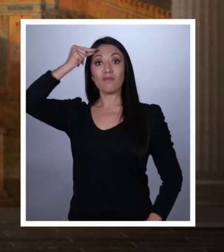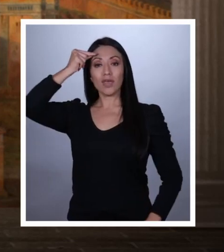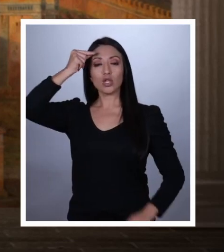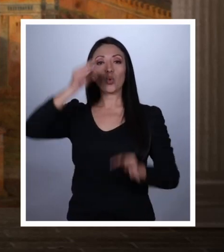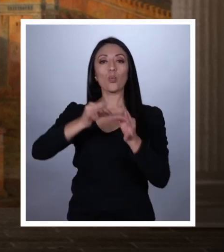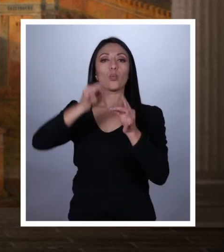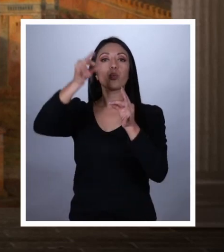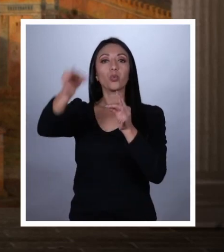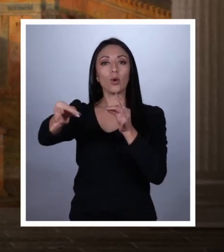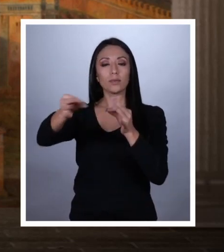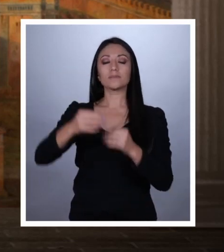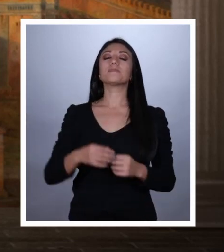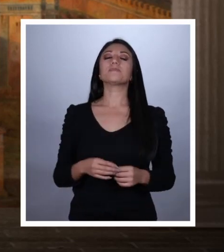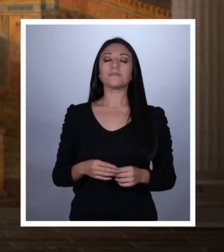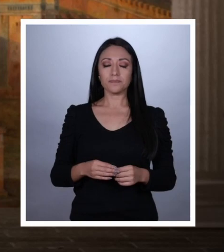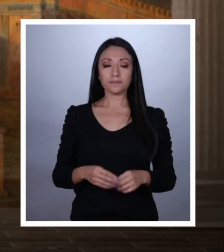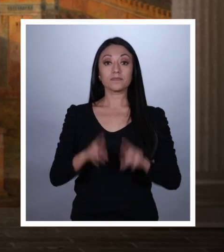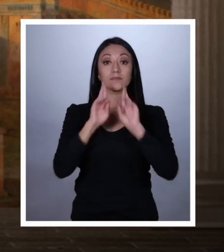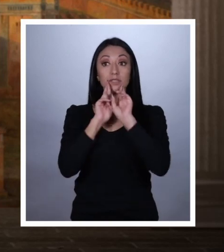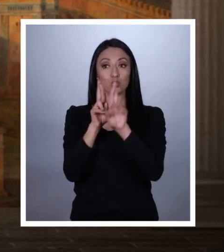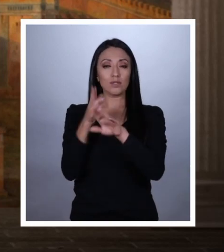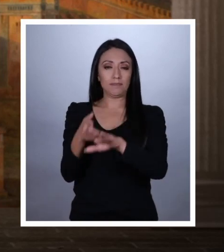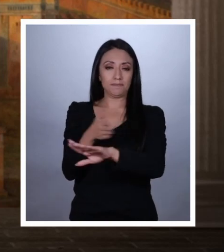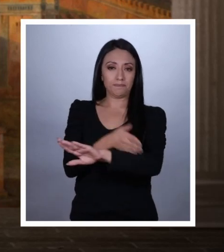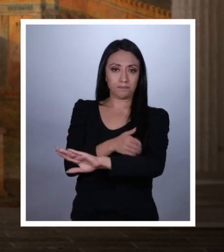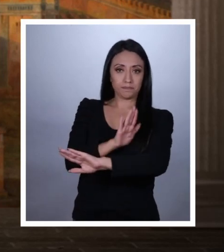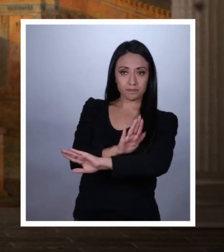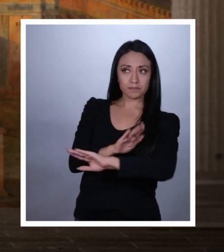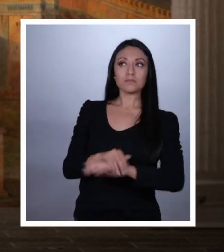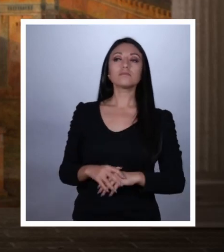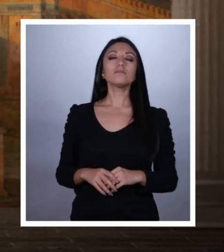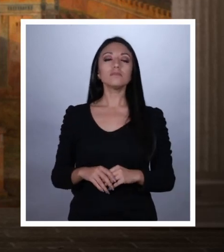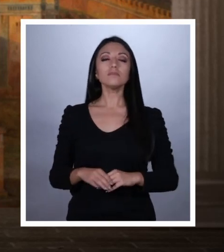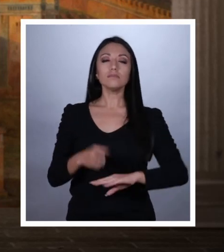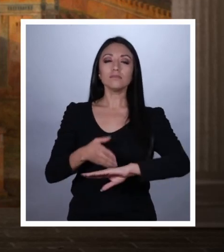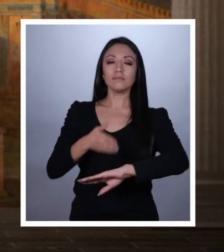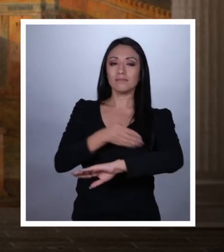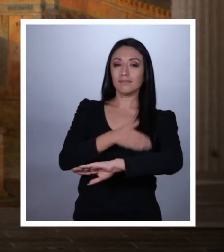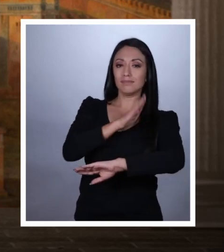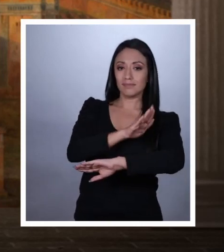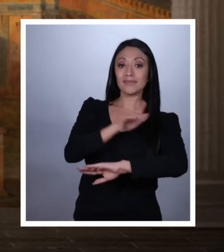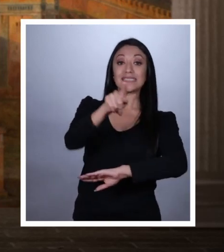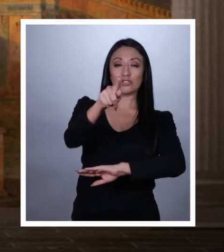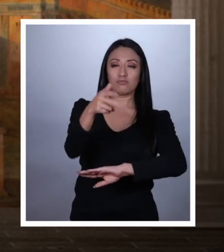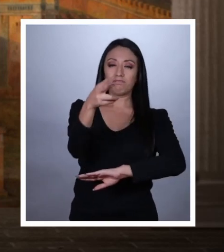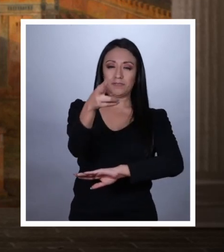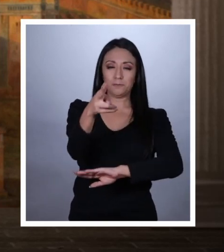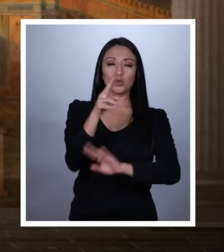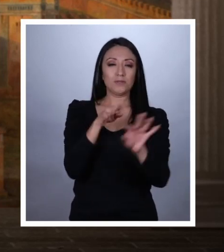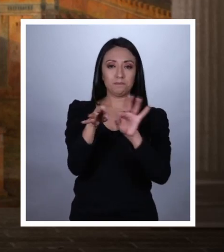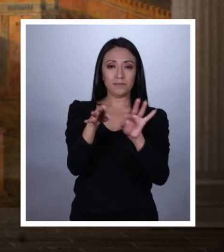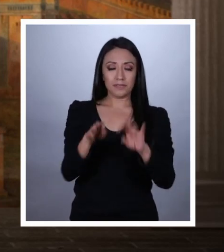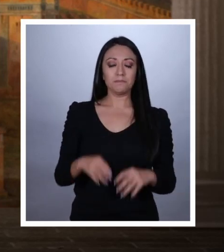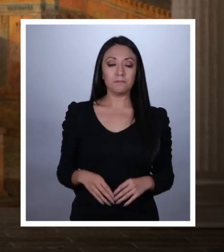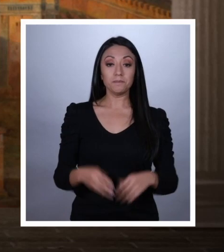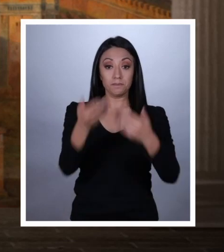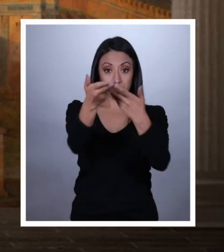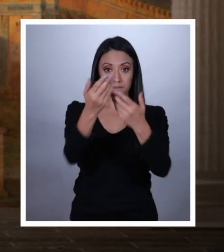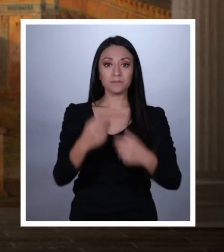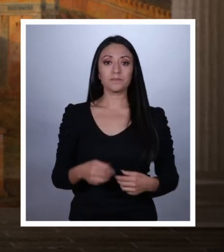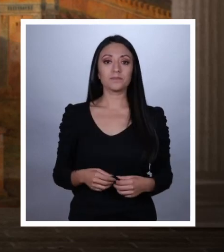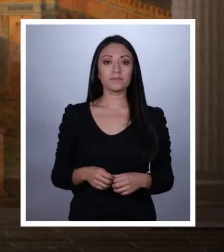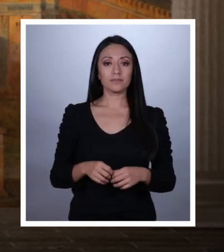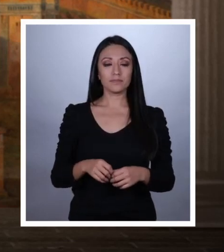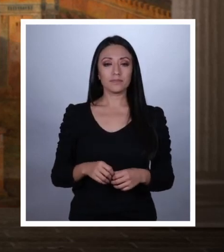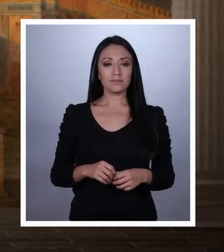del pueblo. Y era una respuesta a algo en particular. Pero mejor que la misma democracia se los diga. Ahora,